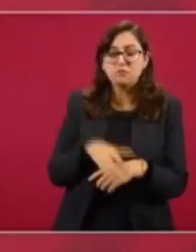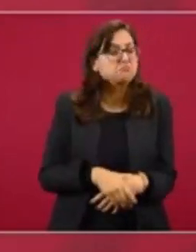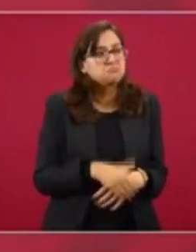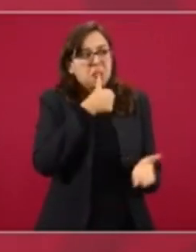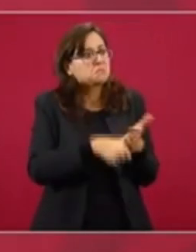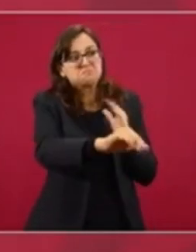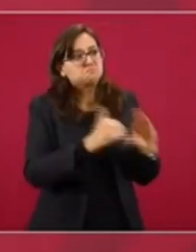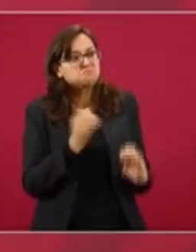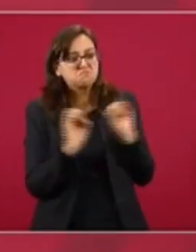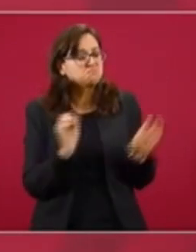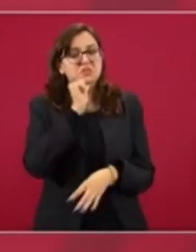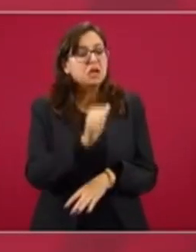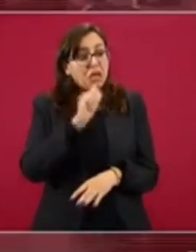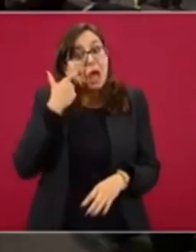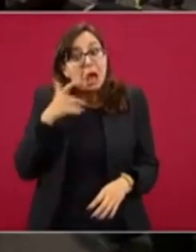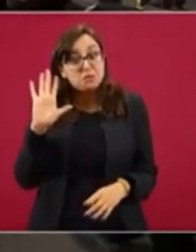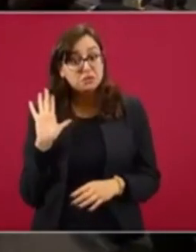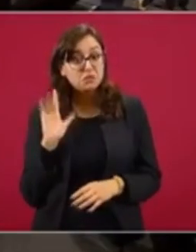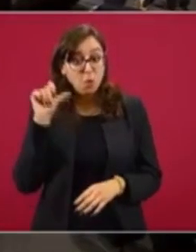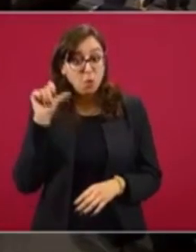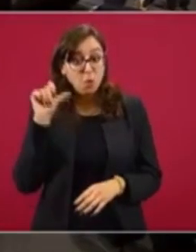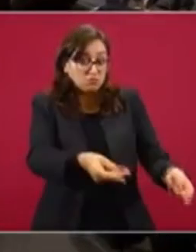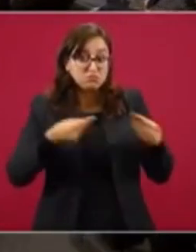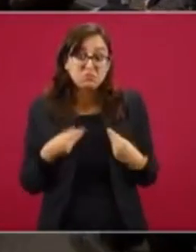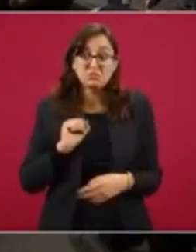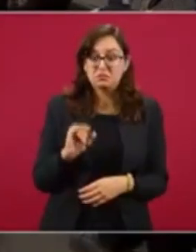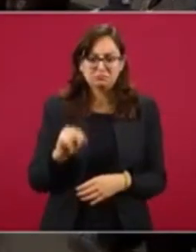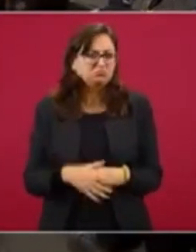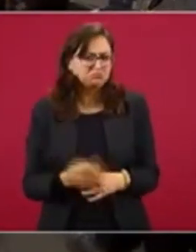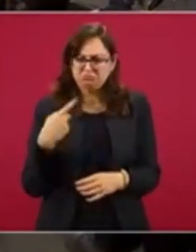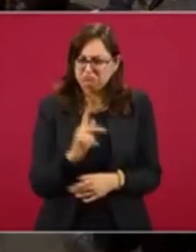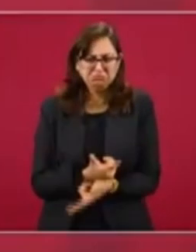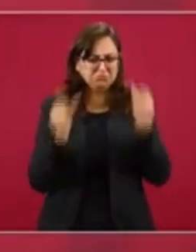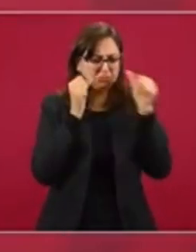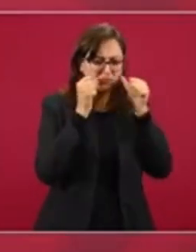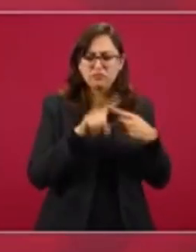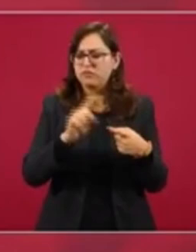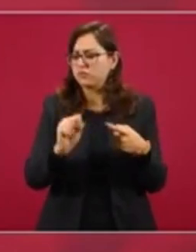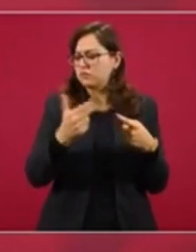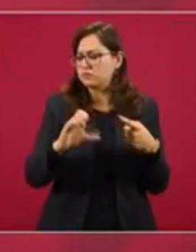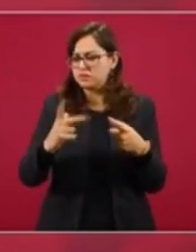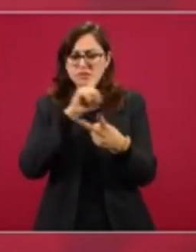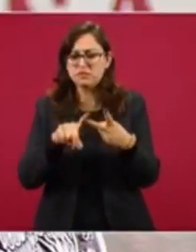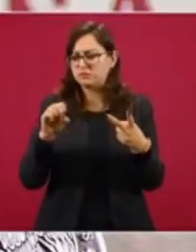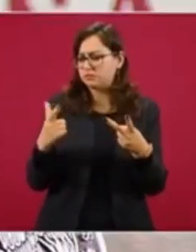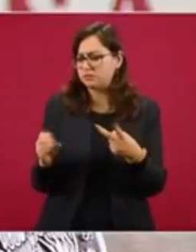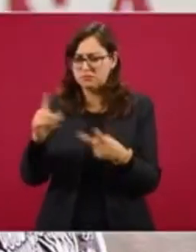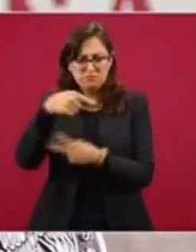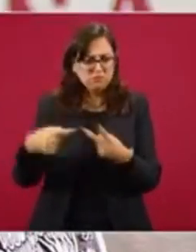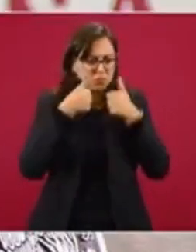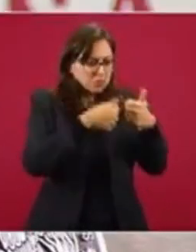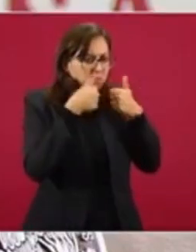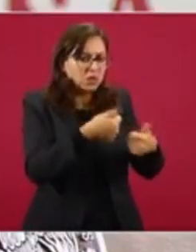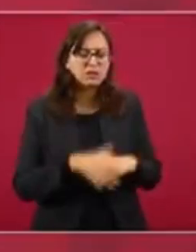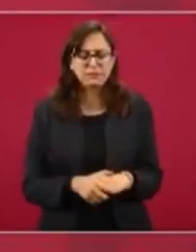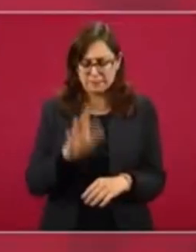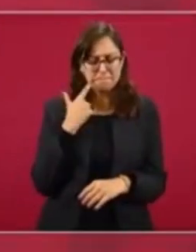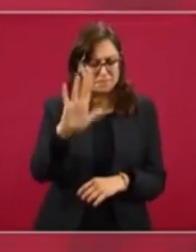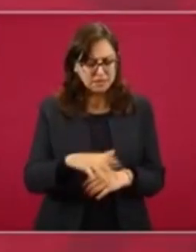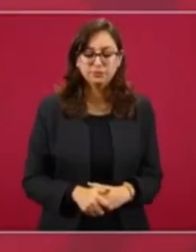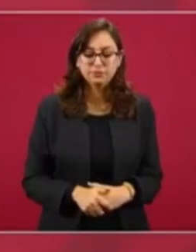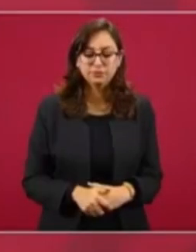Voy a ver ahora, pero se les está atendiendo, tanto el secretario de Hacienda como la secretaria de Gobernación. Lo que yo no quiero